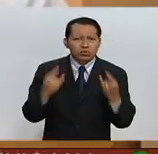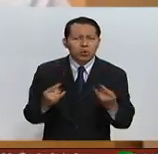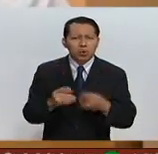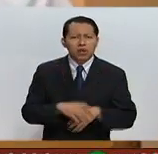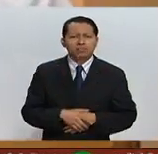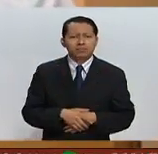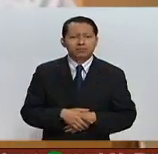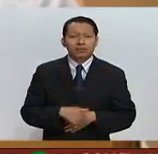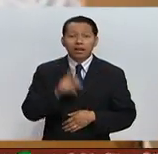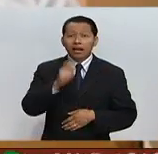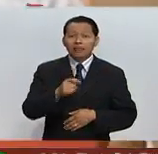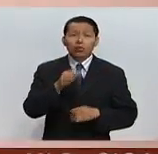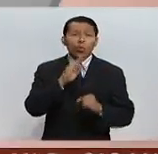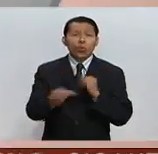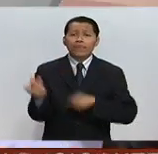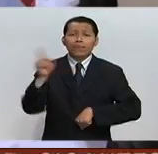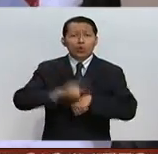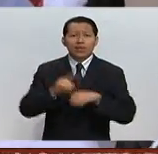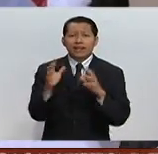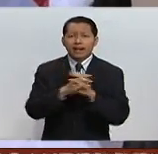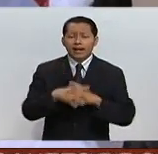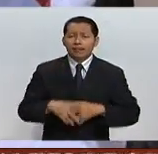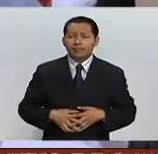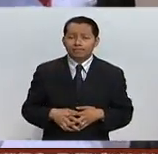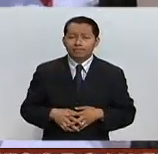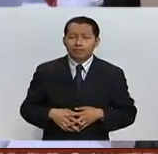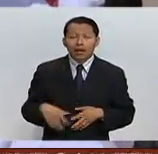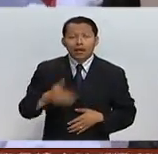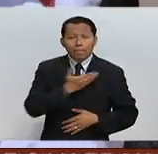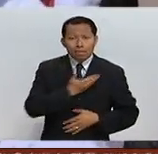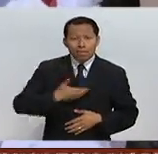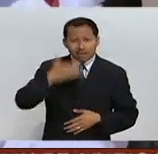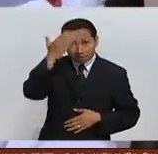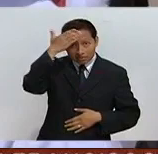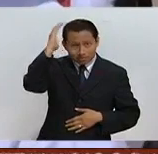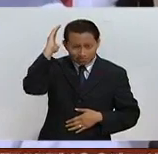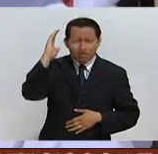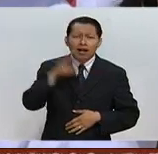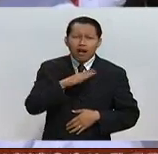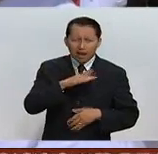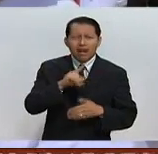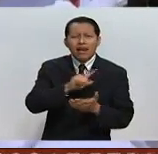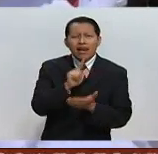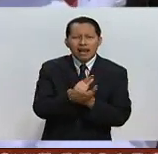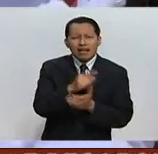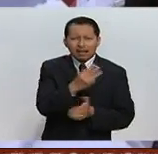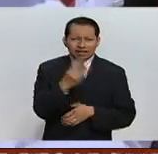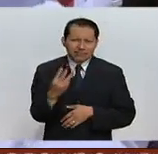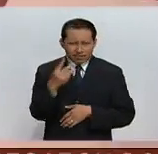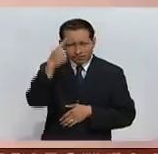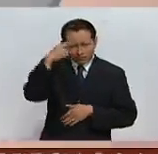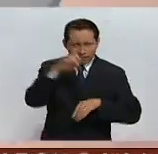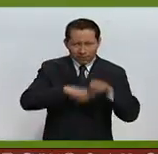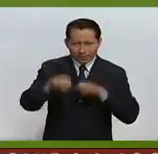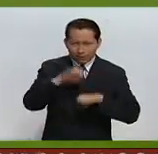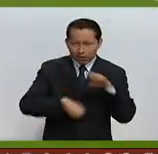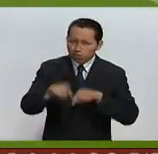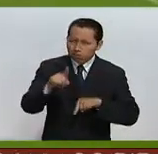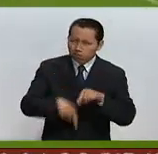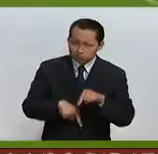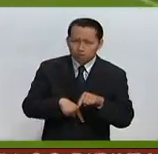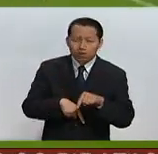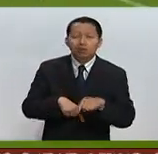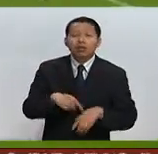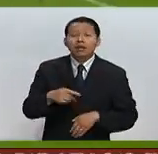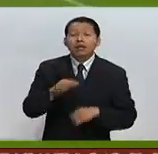este sea el último día de la guerra. El presidente Enrique Peña Nieto veta la 3 de 3 para empresarios. Este